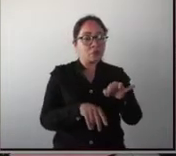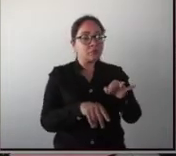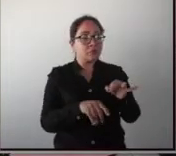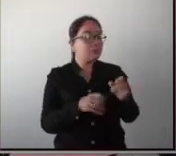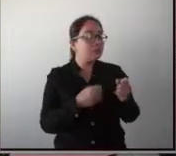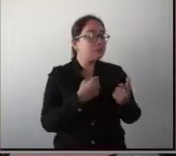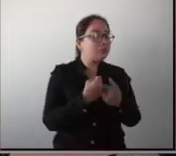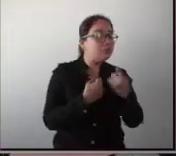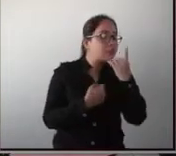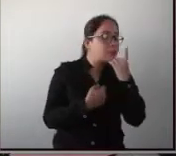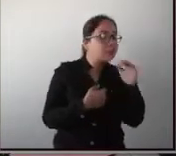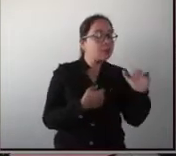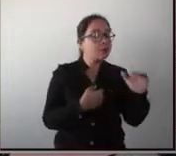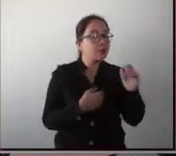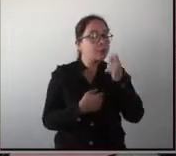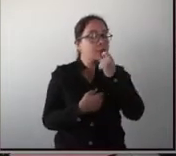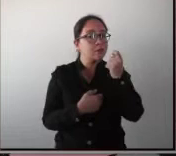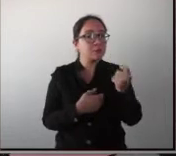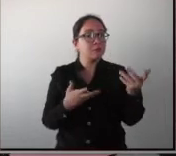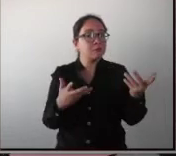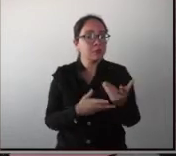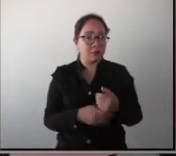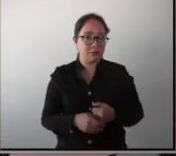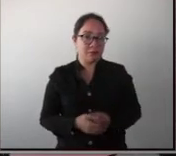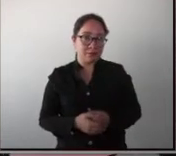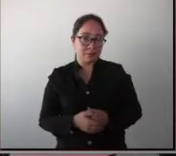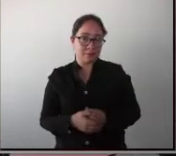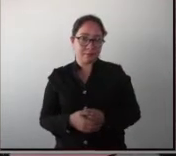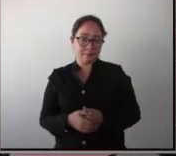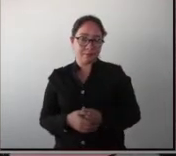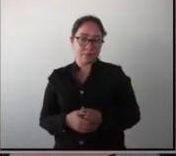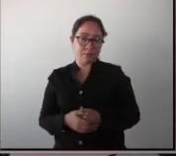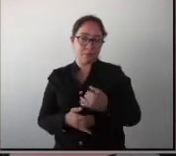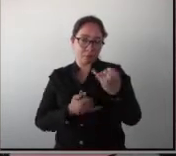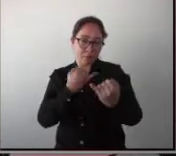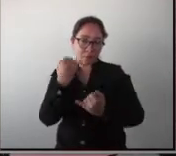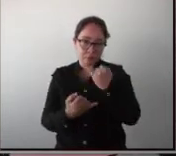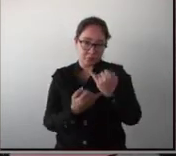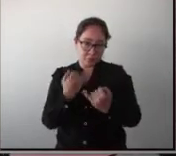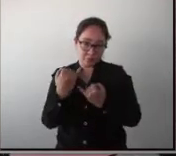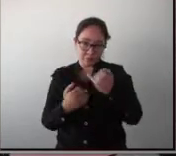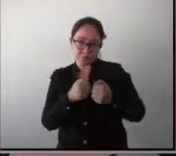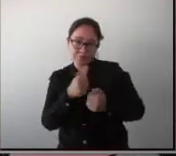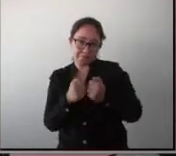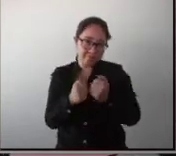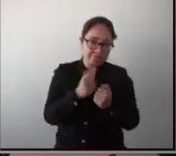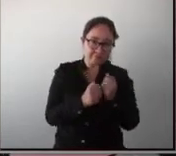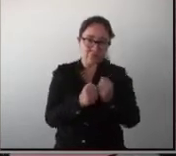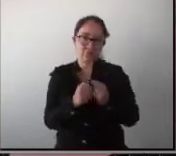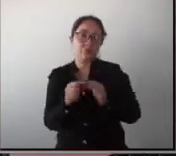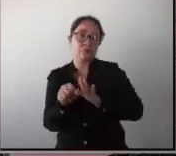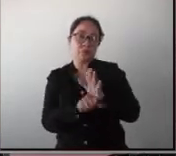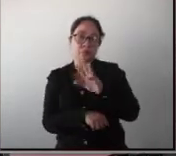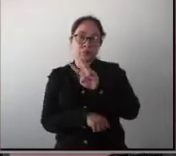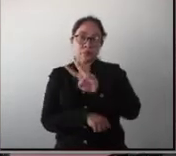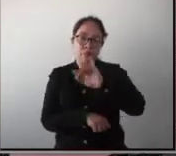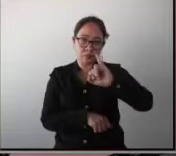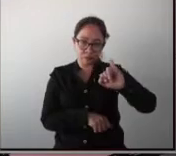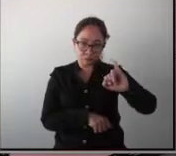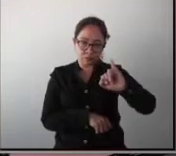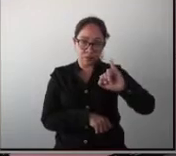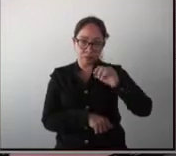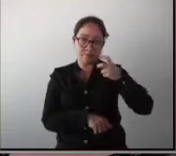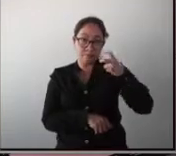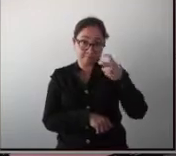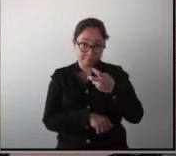al niño qué hacer. Y utilizamos un juego comercial, un videojuego comercial, el Wii. Que